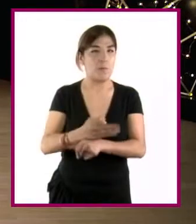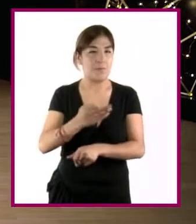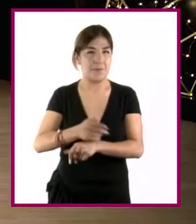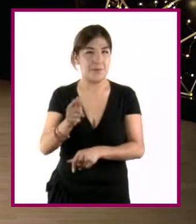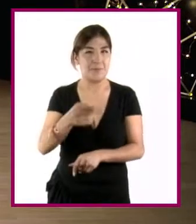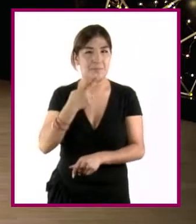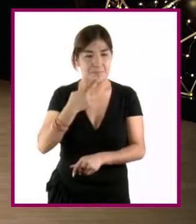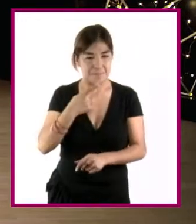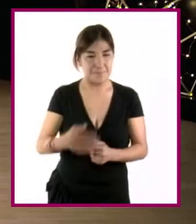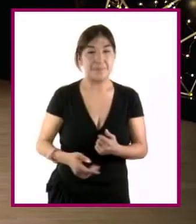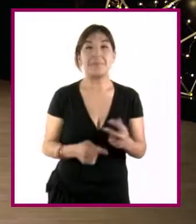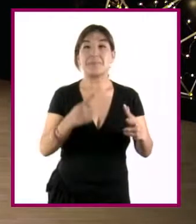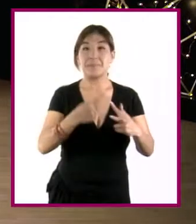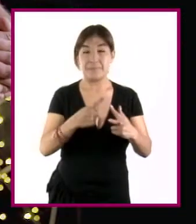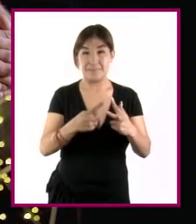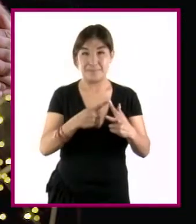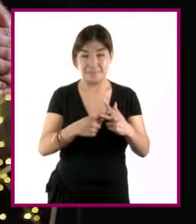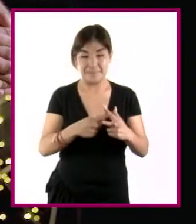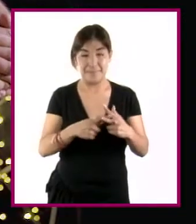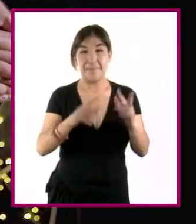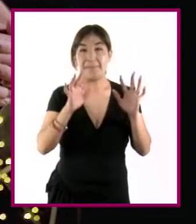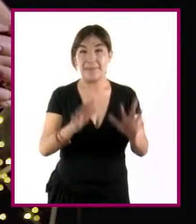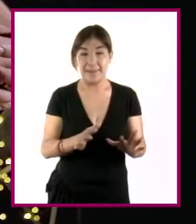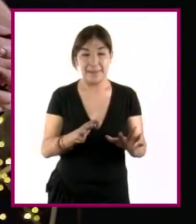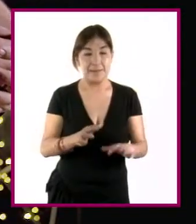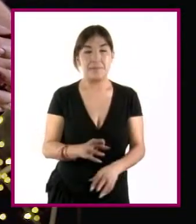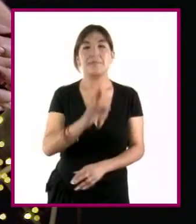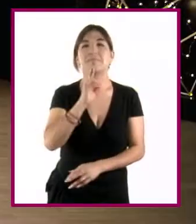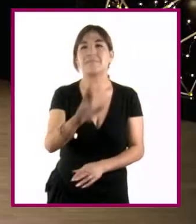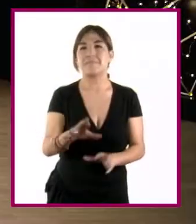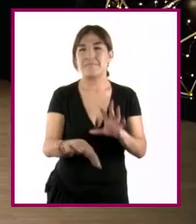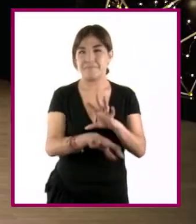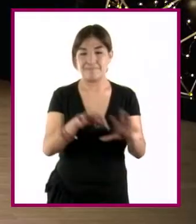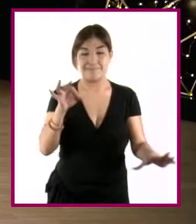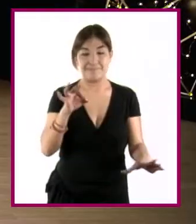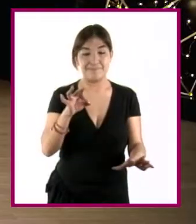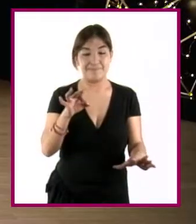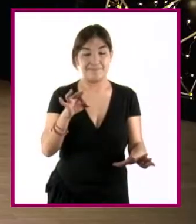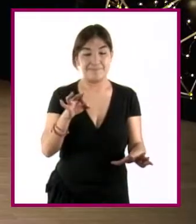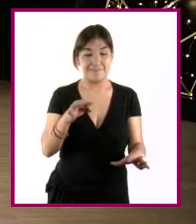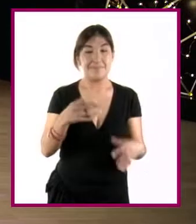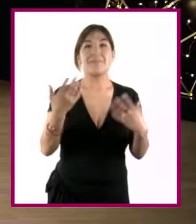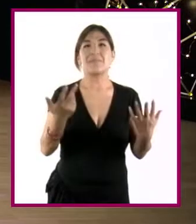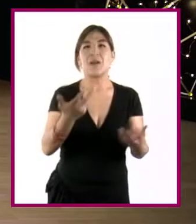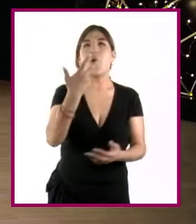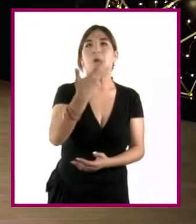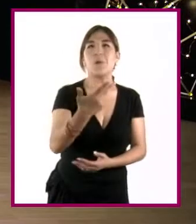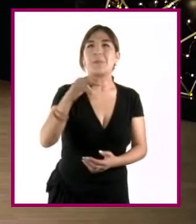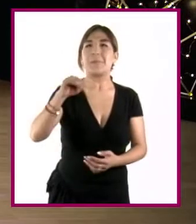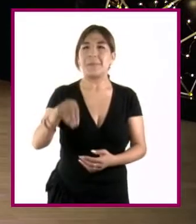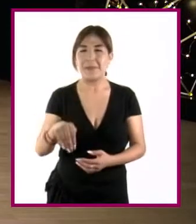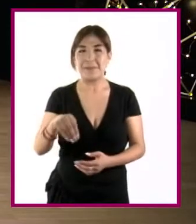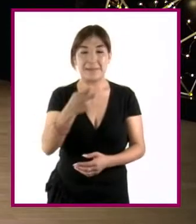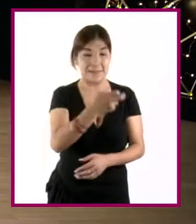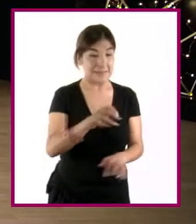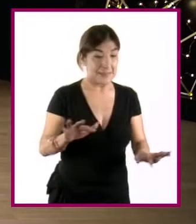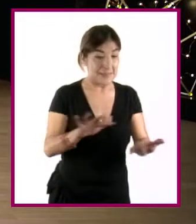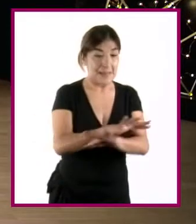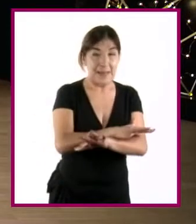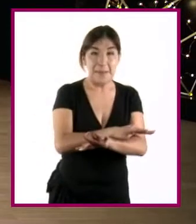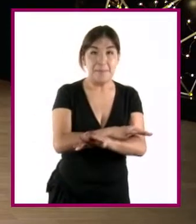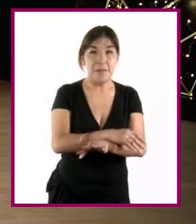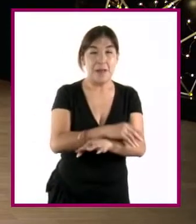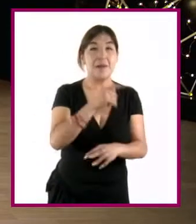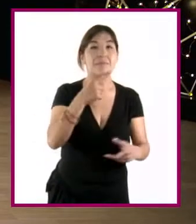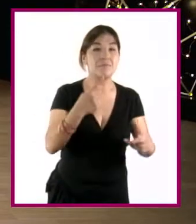Realizamos las operaciones y así obtenemos el resultado. ¡Guau! ¡Son 8 metros! Al cambiar el factor de escala, se